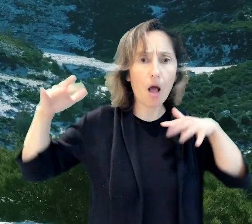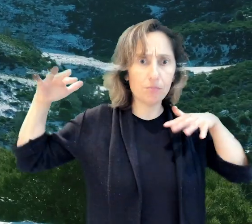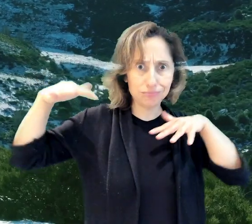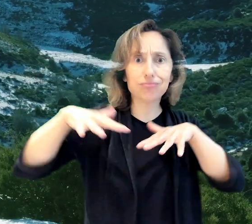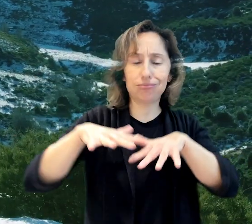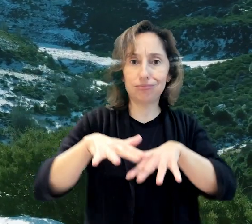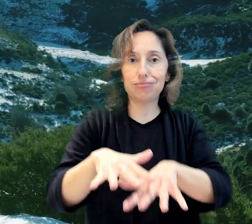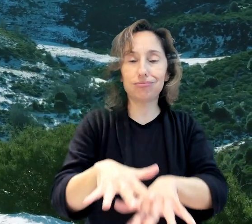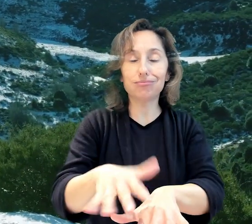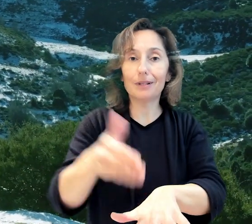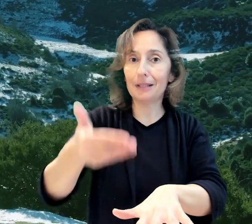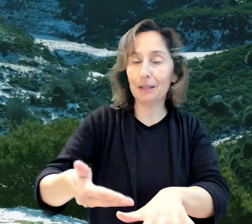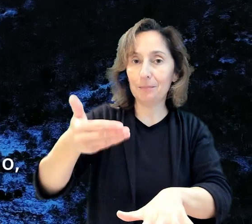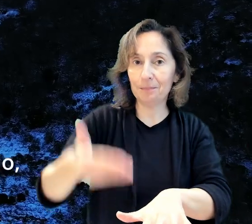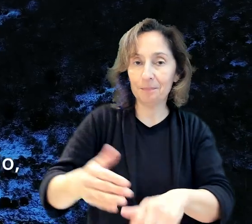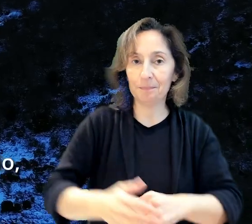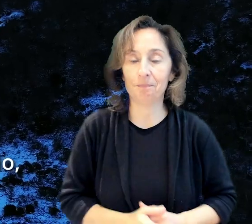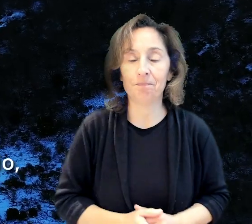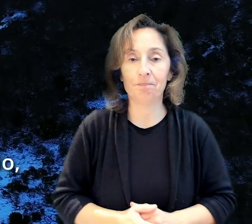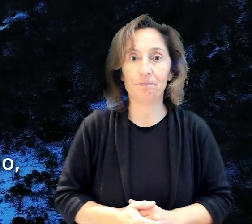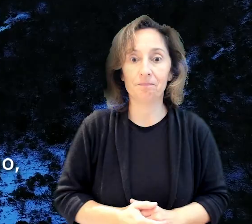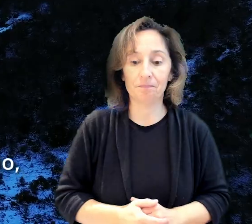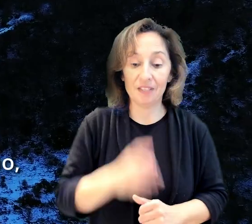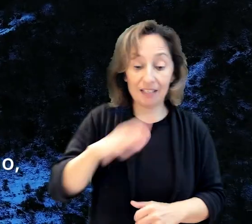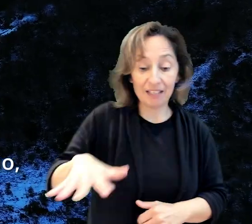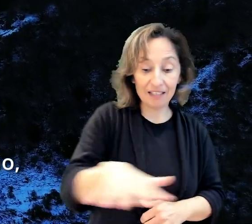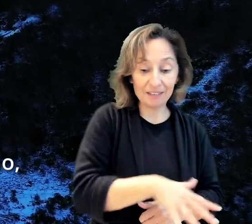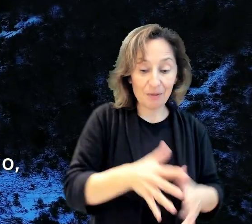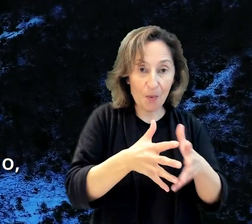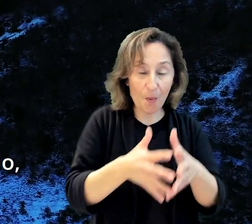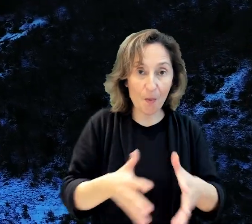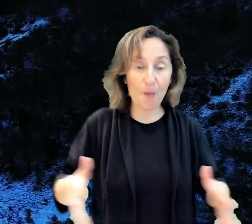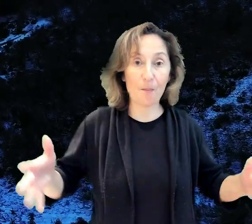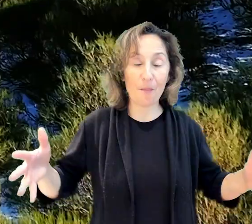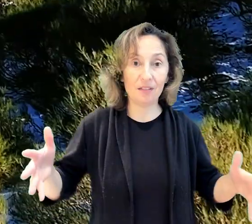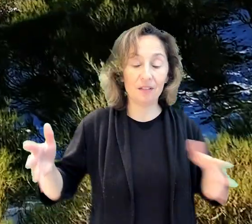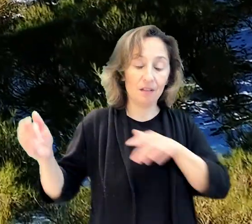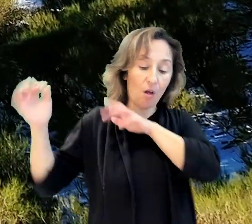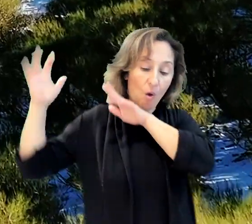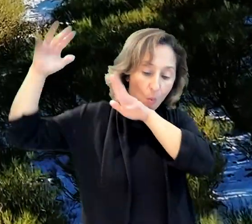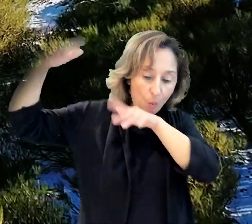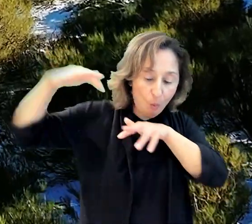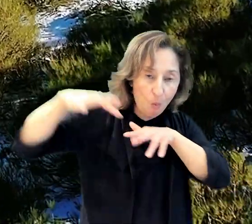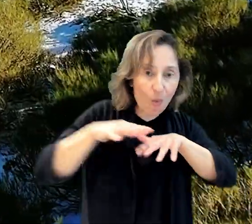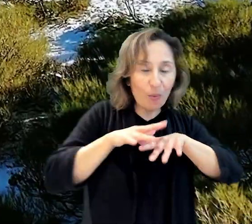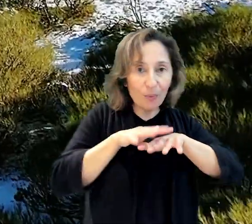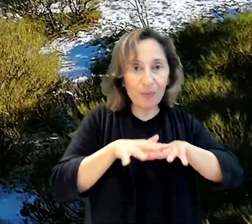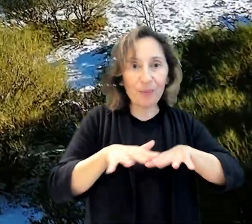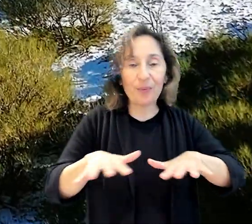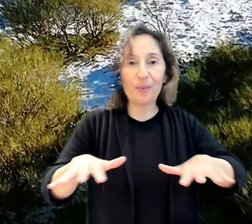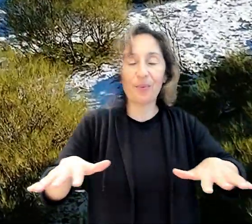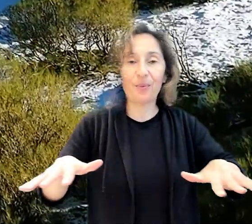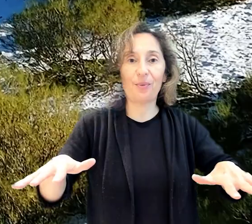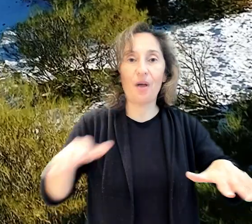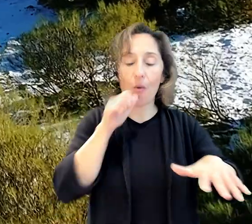aportaciones de caudales importantes y aquí, al encontrar un mayor espacio, se puede expandir y se tranquiliza